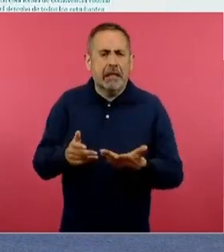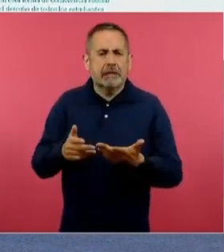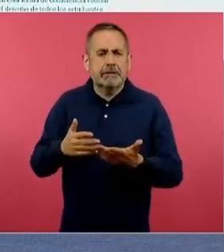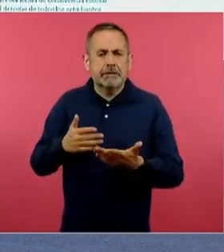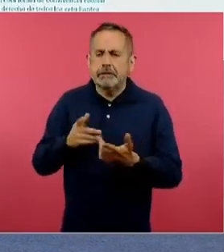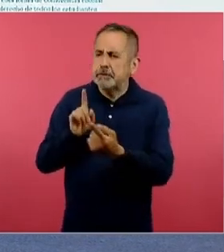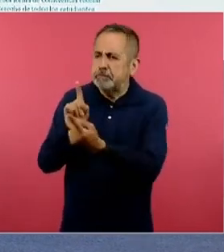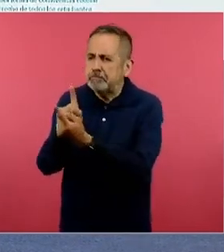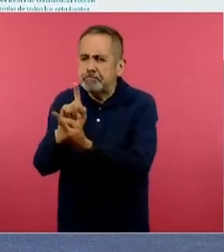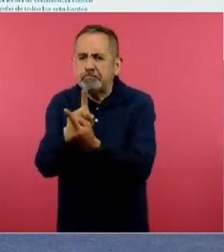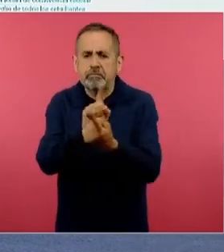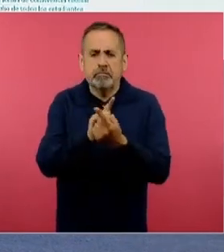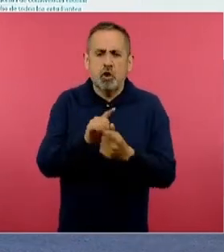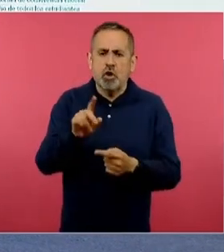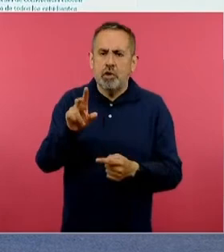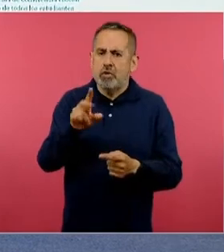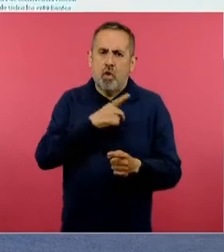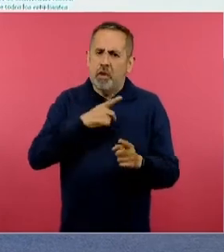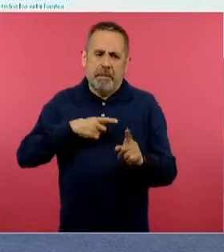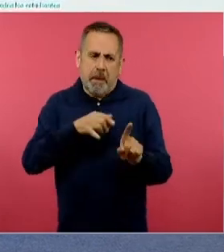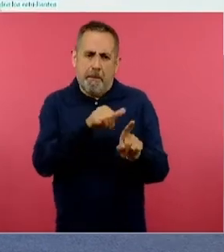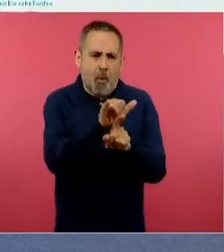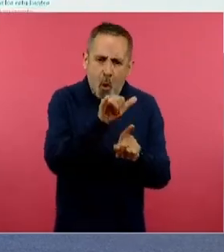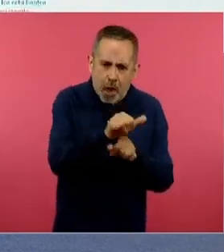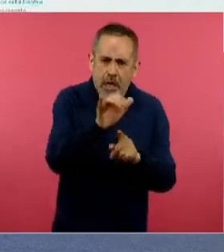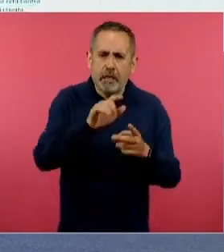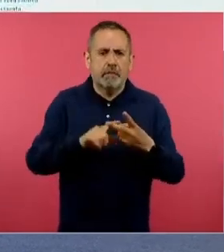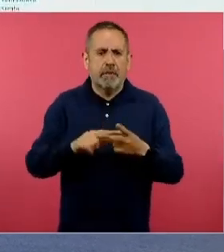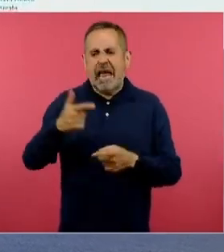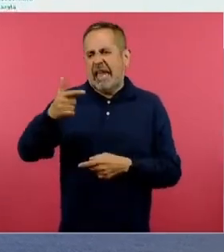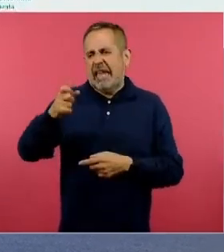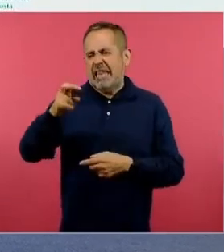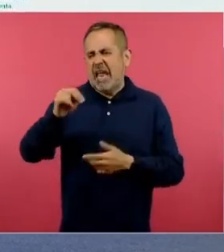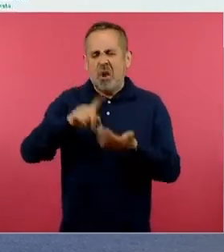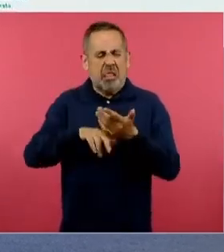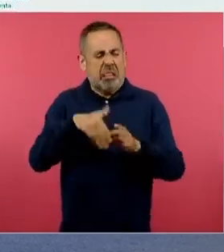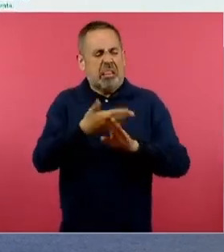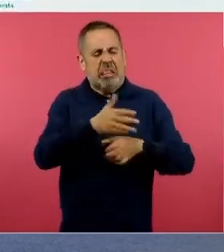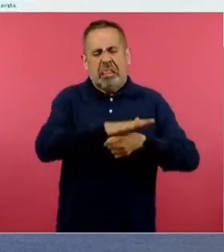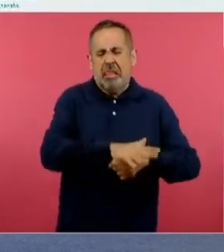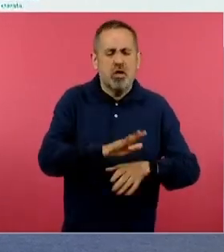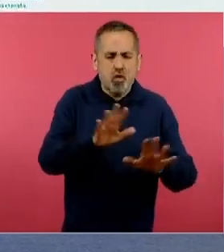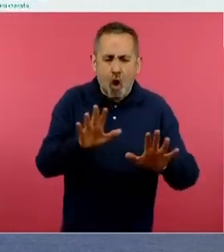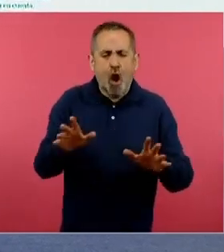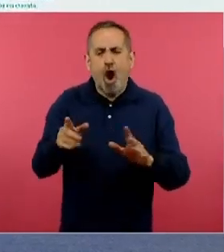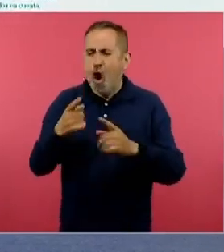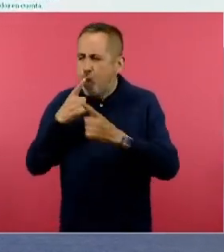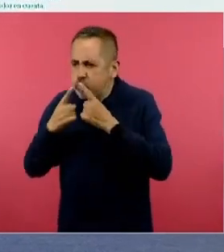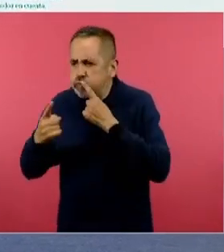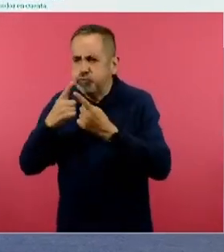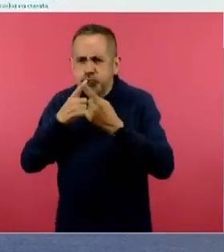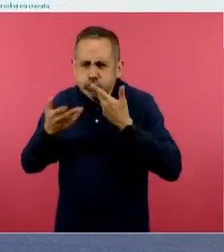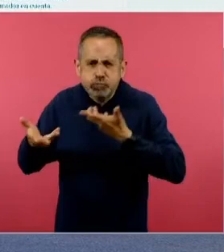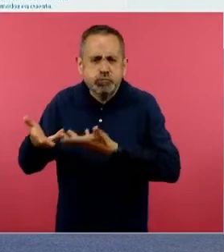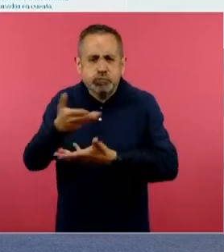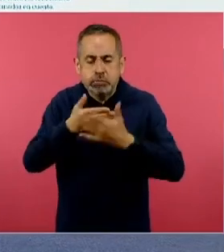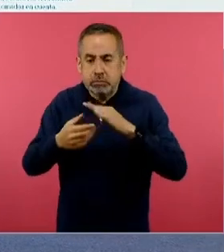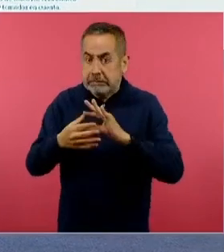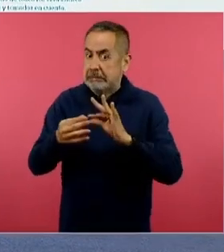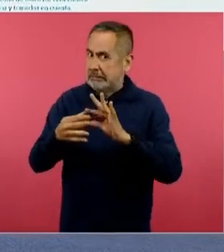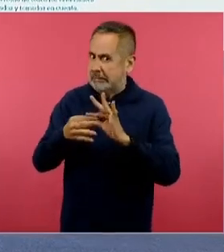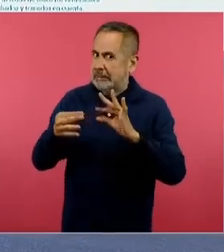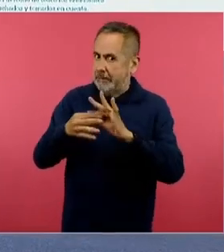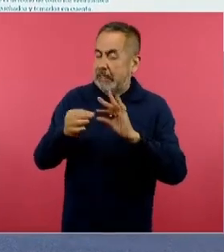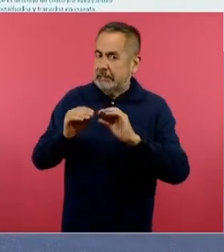temas como el bullying, la violencia del género, la violencia familiar. Podemos aperturar, aperturarnos a temas un tanto sensibles.